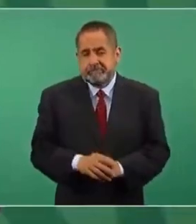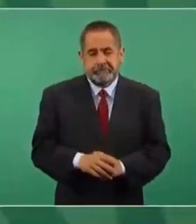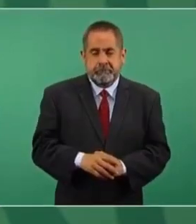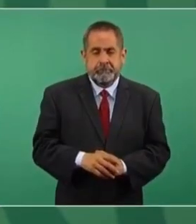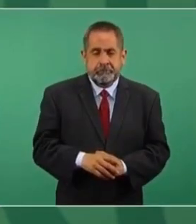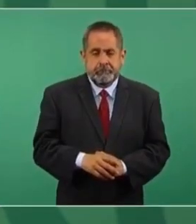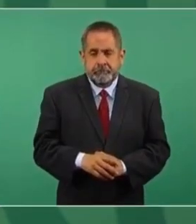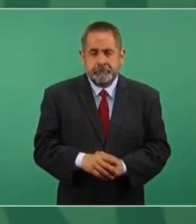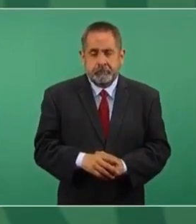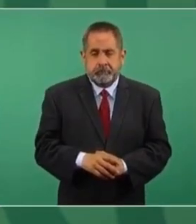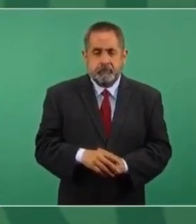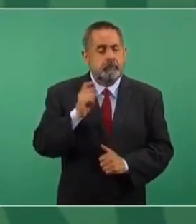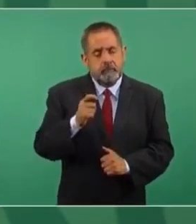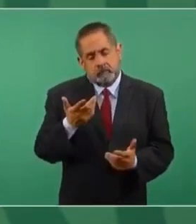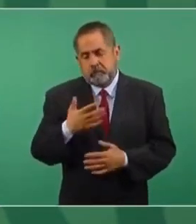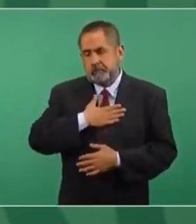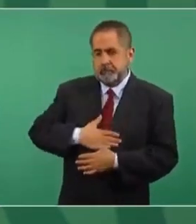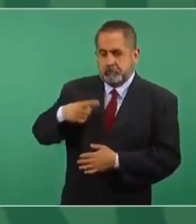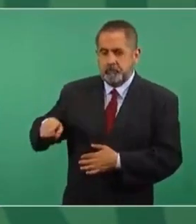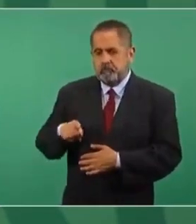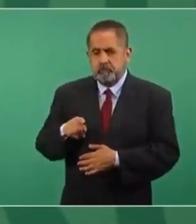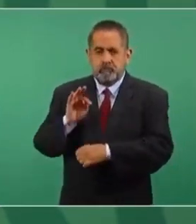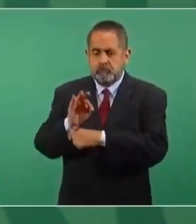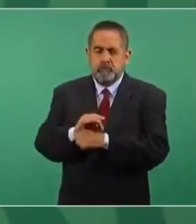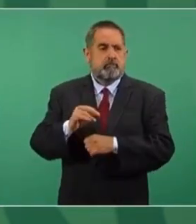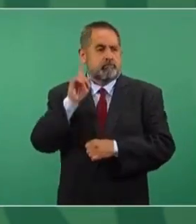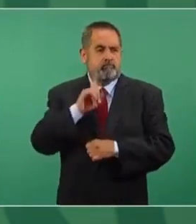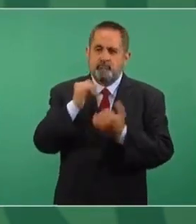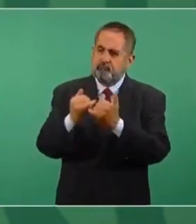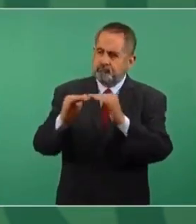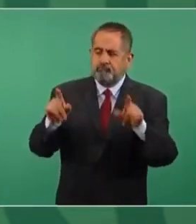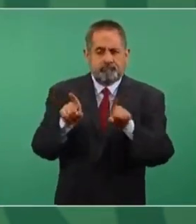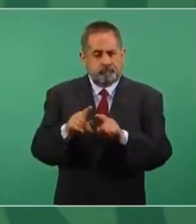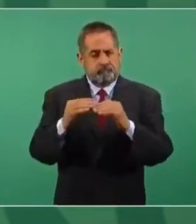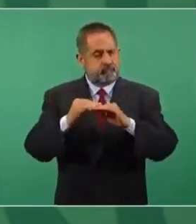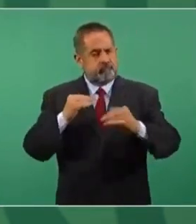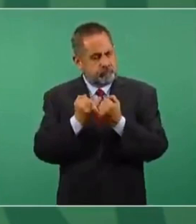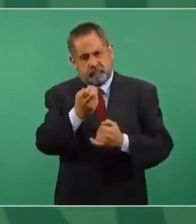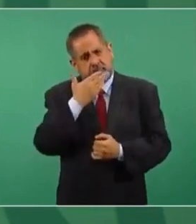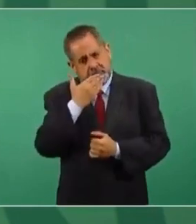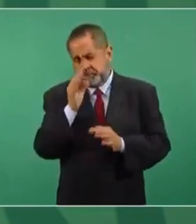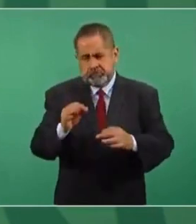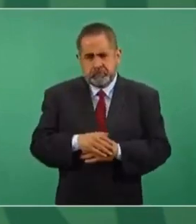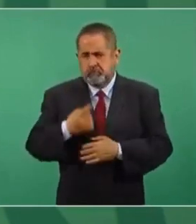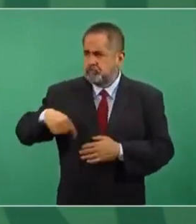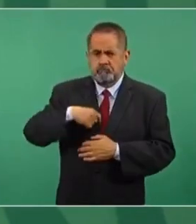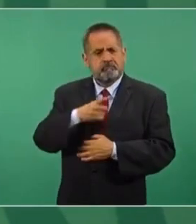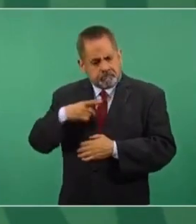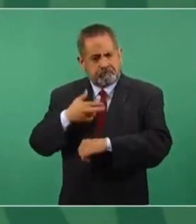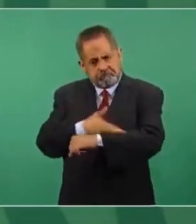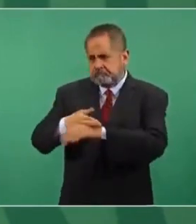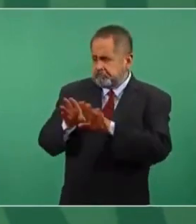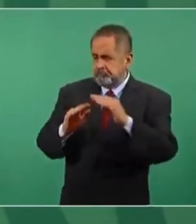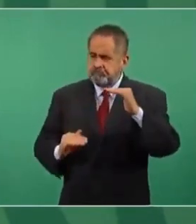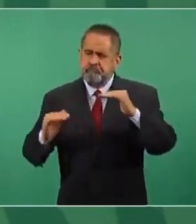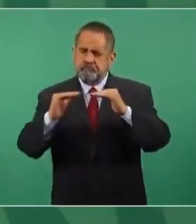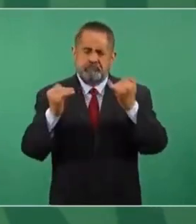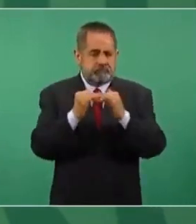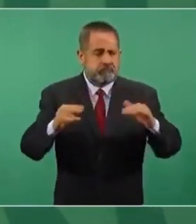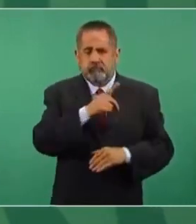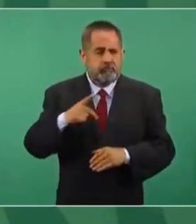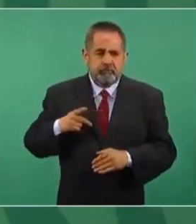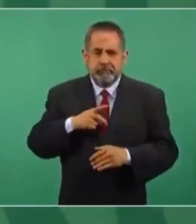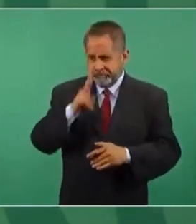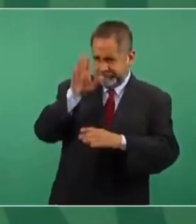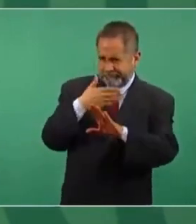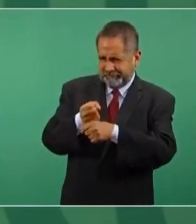Y desde luego que es justo luchar por la igualdad de las mujeres, desde luego que se tiene que hacer todo para evitar la violencia contra las